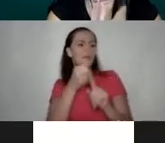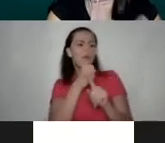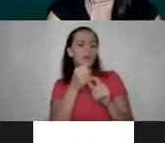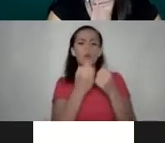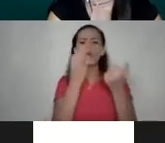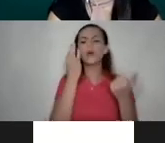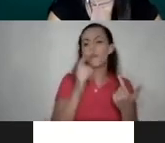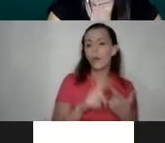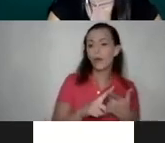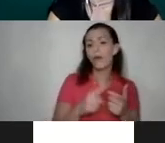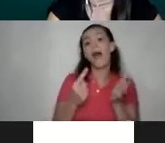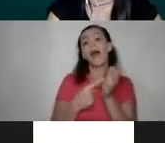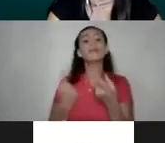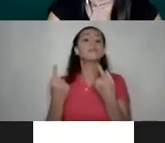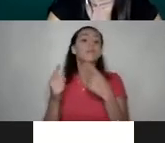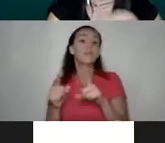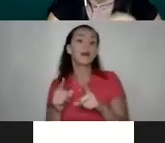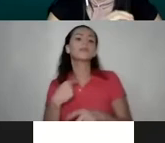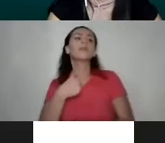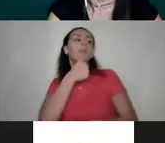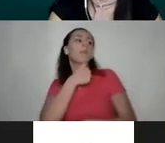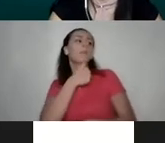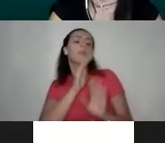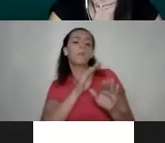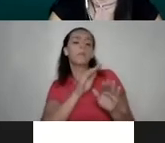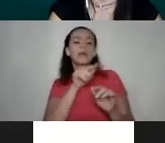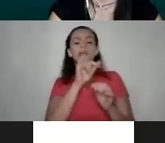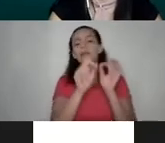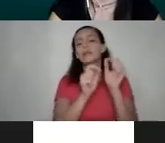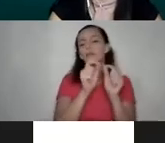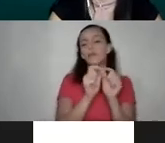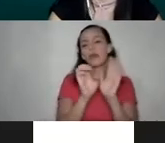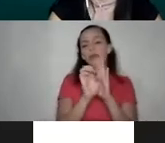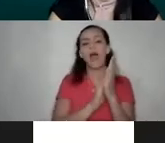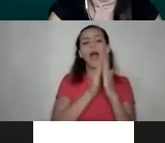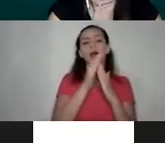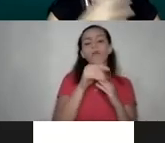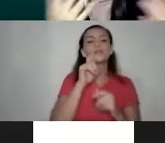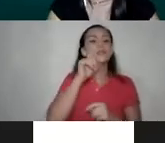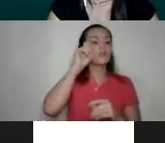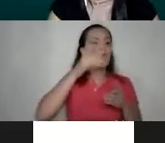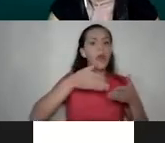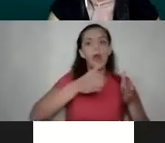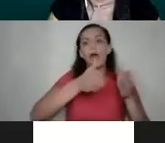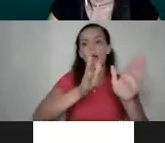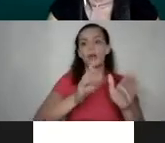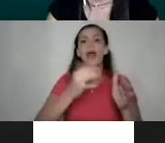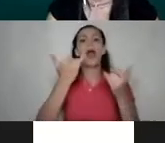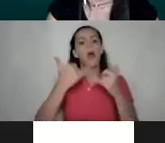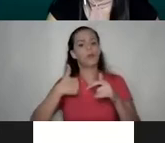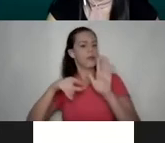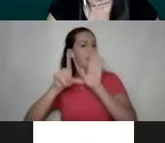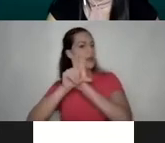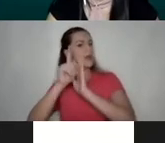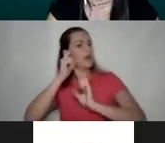A veces pasan y lo toleramos, y este es un caso muy específico, por ejemplo, del acoso sexual callejero, que claro, ahora tenemos una ley para